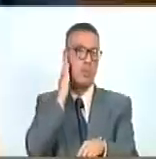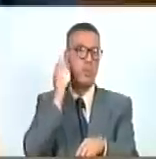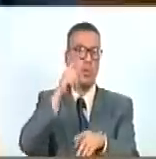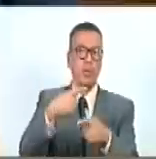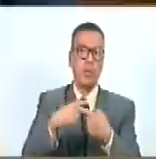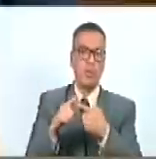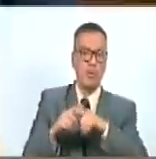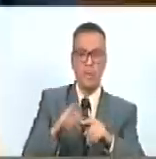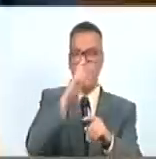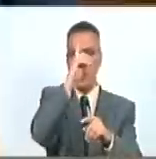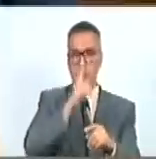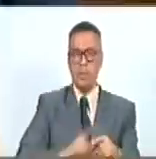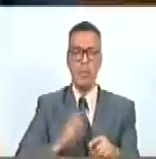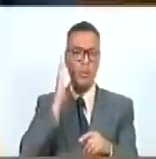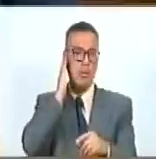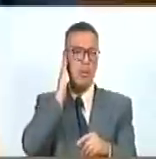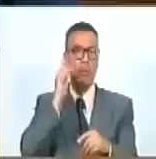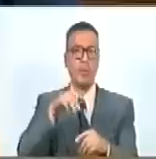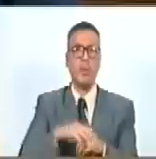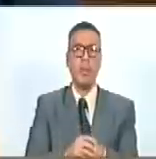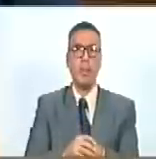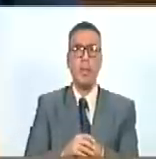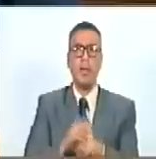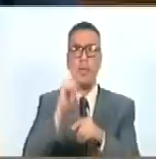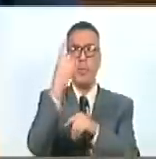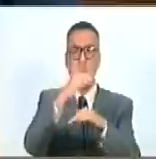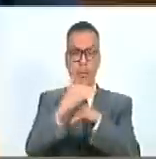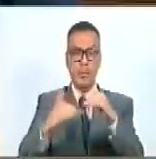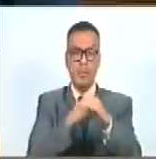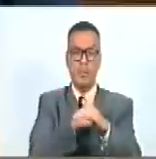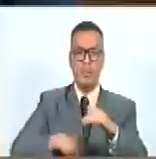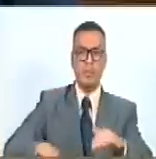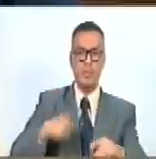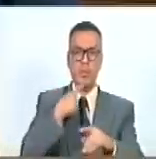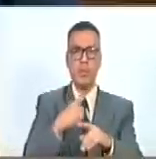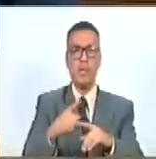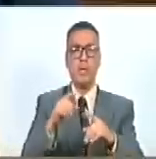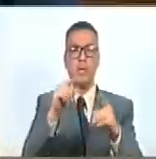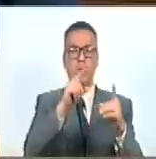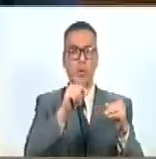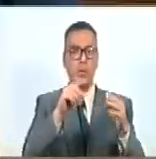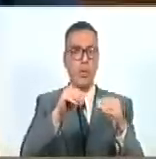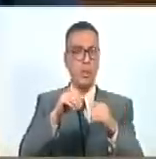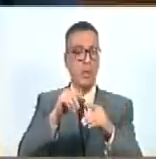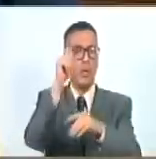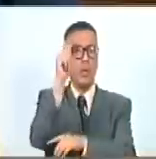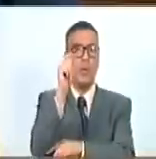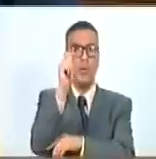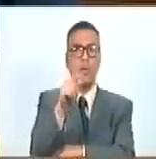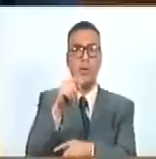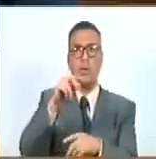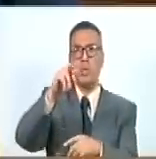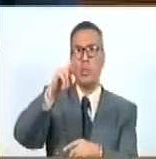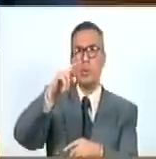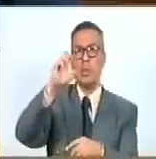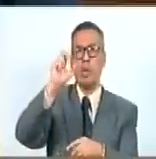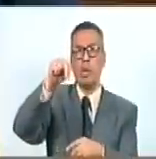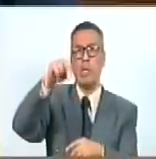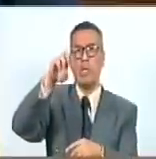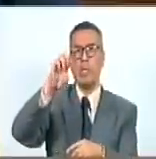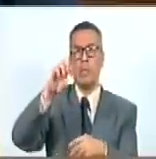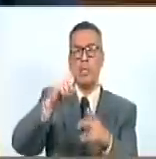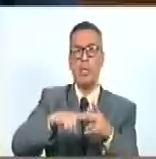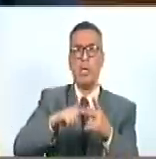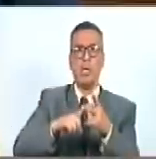discapacidad auditiva. El primer vicepresidente otorgó el derecho de palabra a los diputados René Coltac